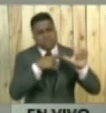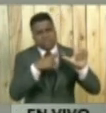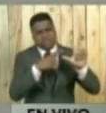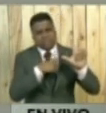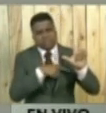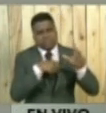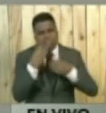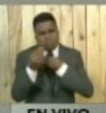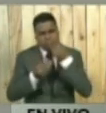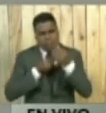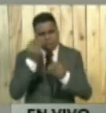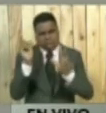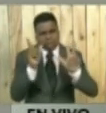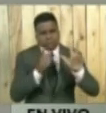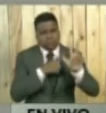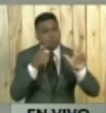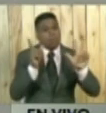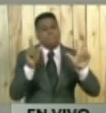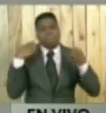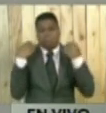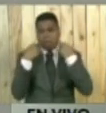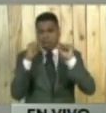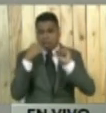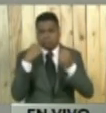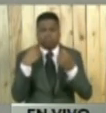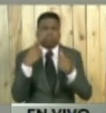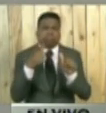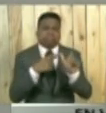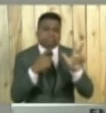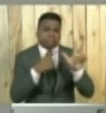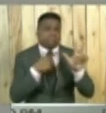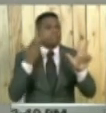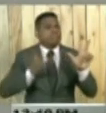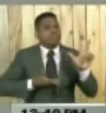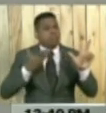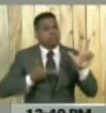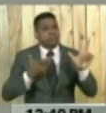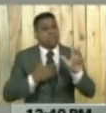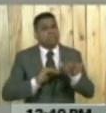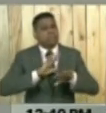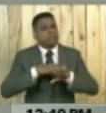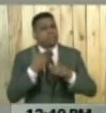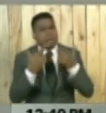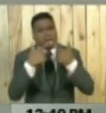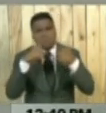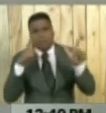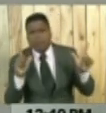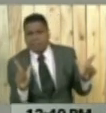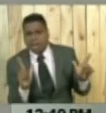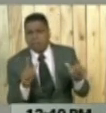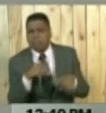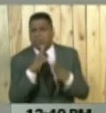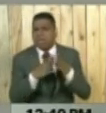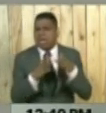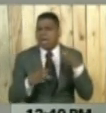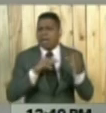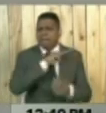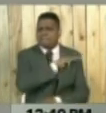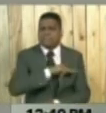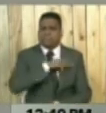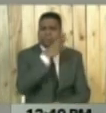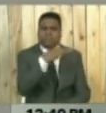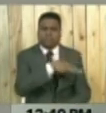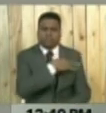es la fase más importante porque una vez que está el territorio liberado, se incorpora el sistema de misiones y grandes misiones sociales